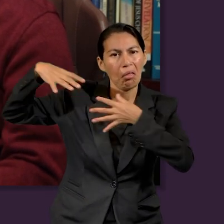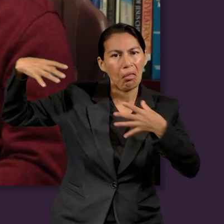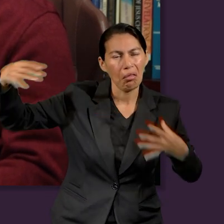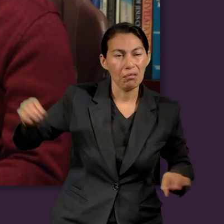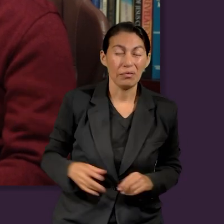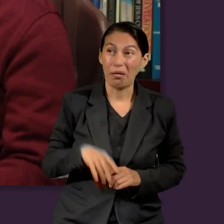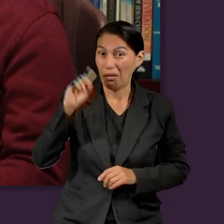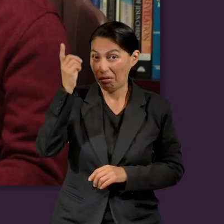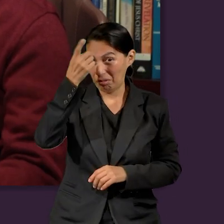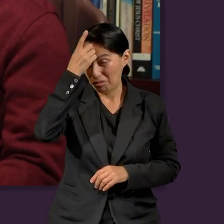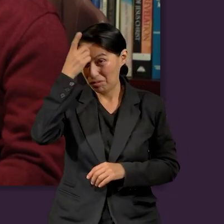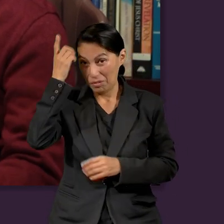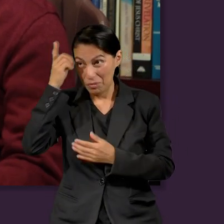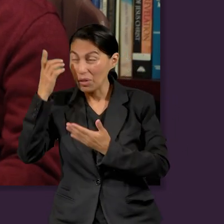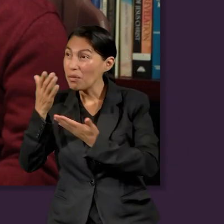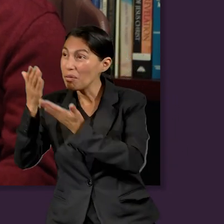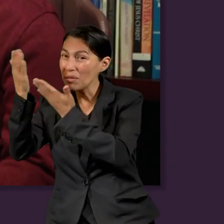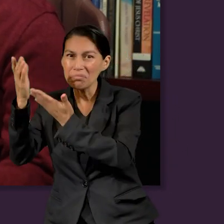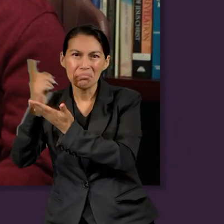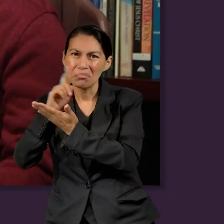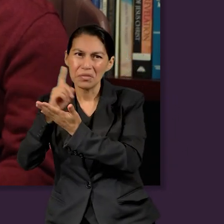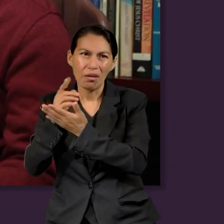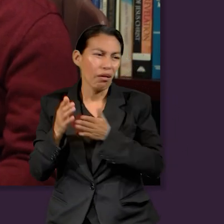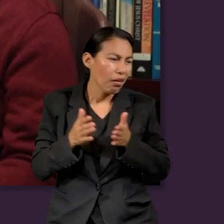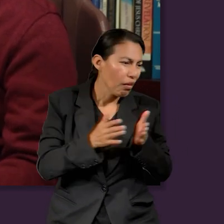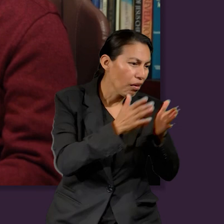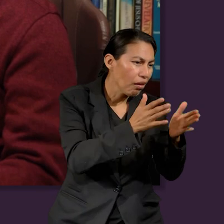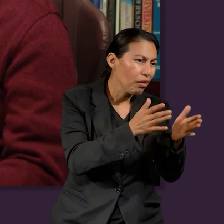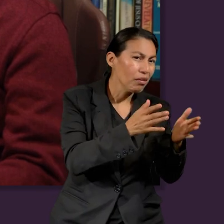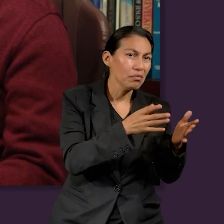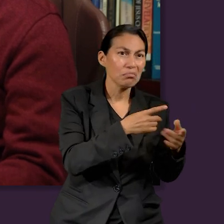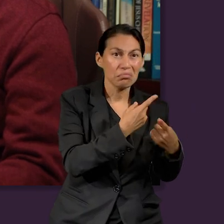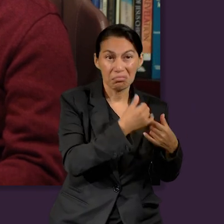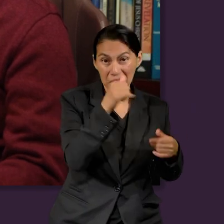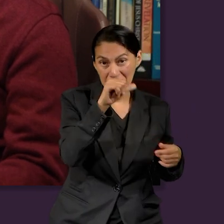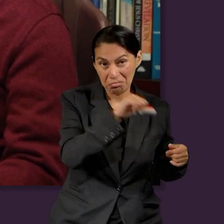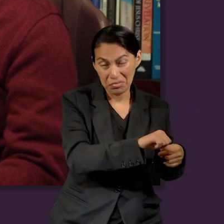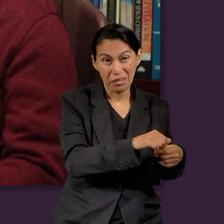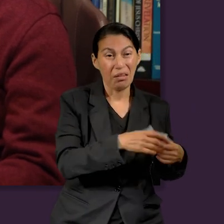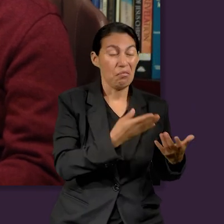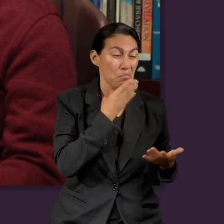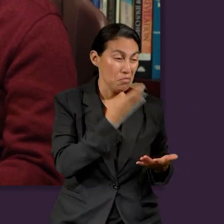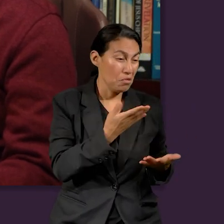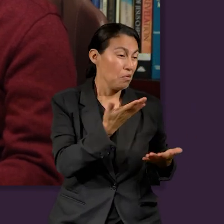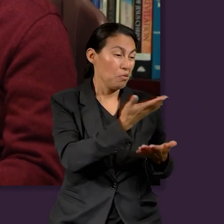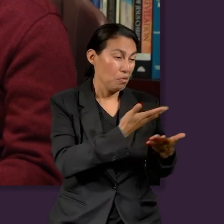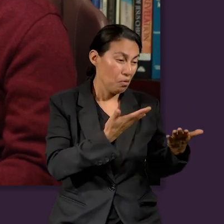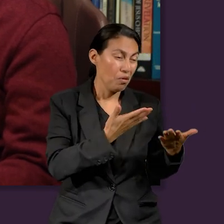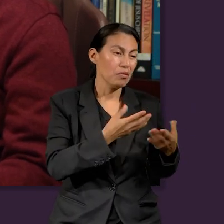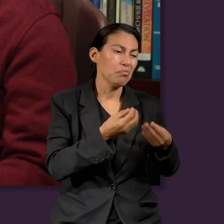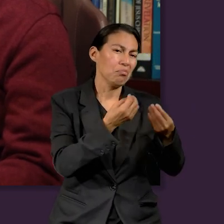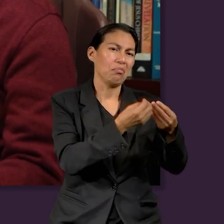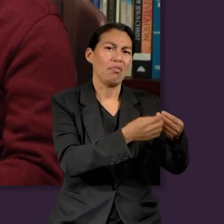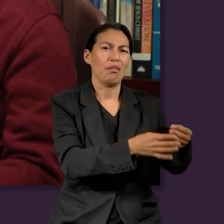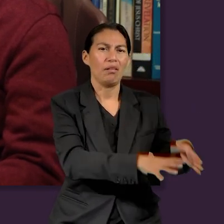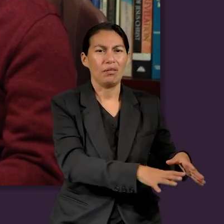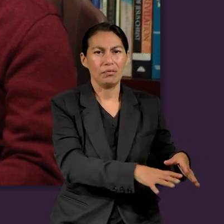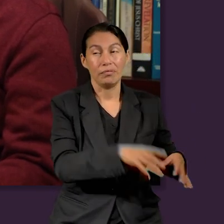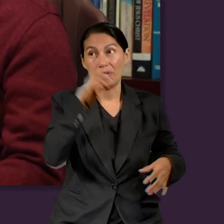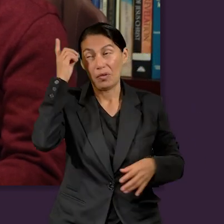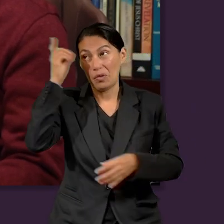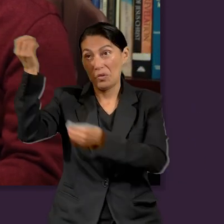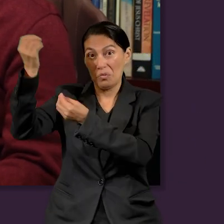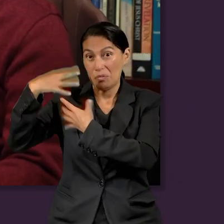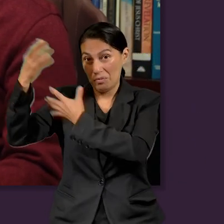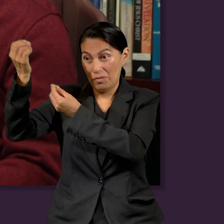incorrectamente, destruyen su cuerpo, y los bienes materiales que Dios ha entregado en manos de ellos, se pierden,